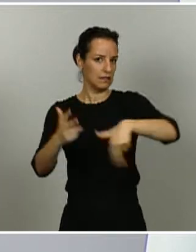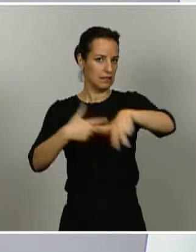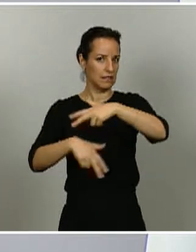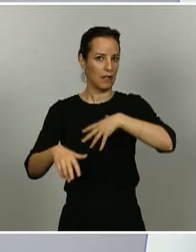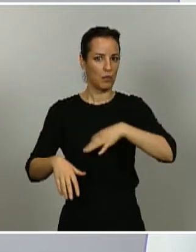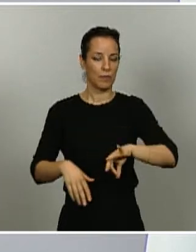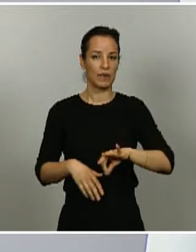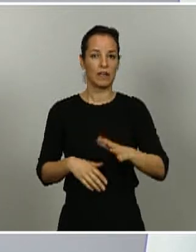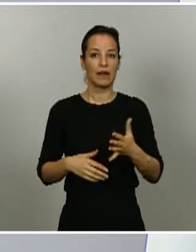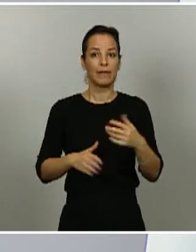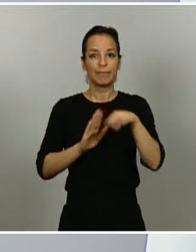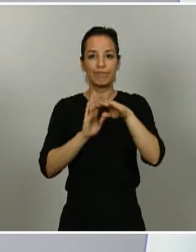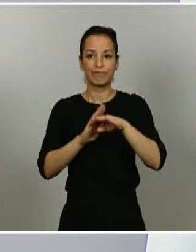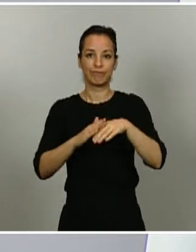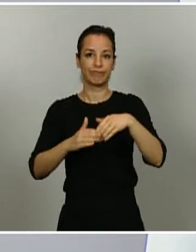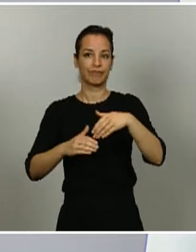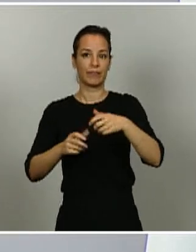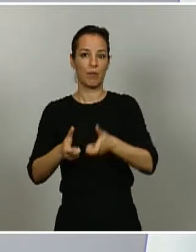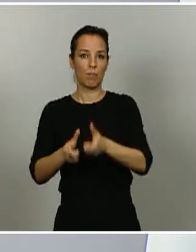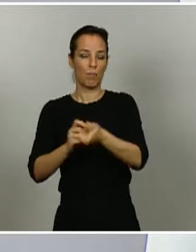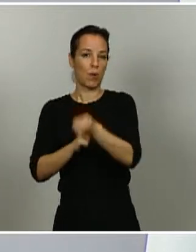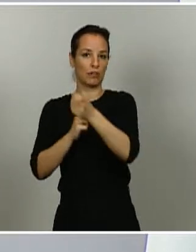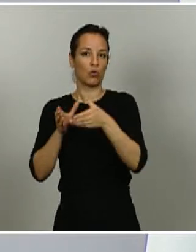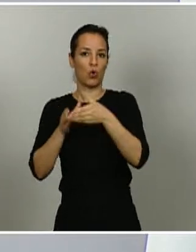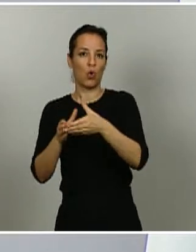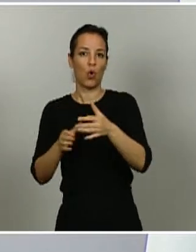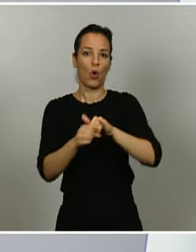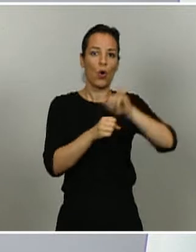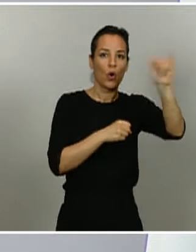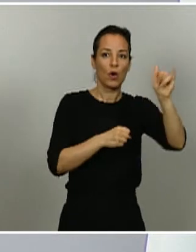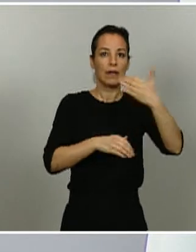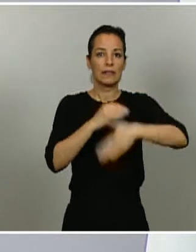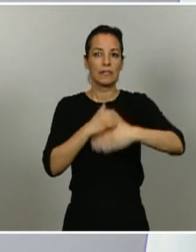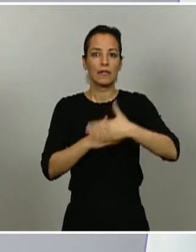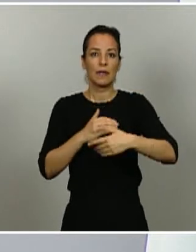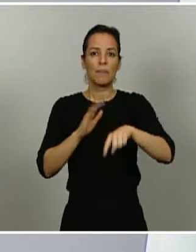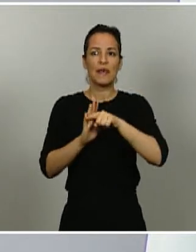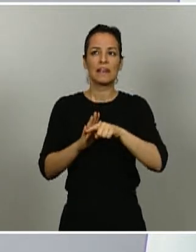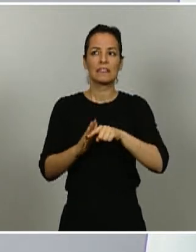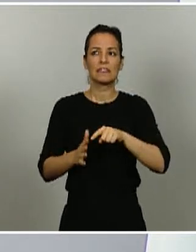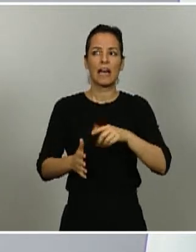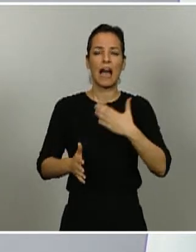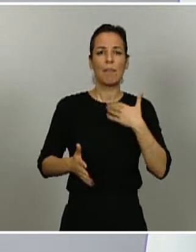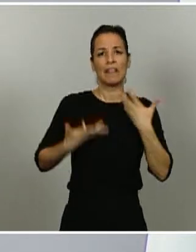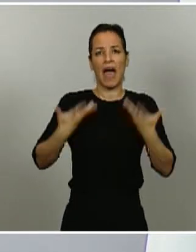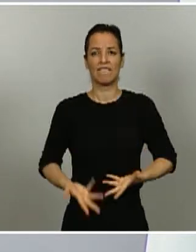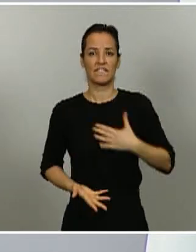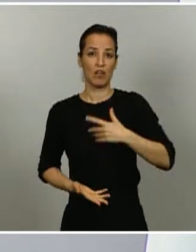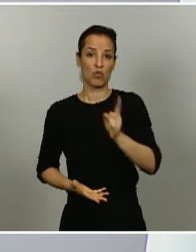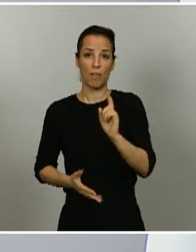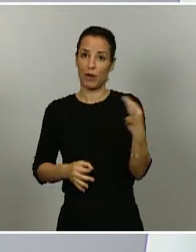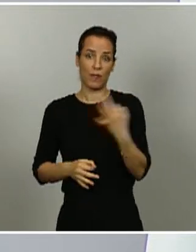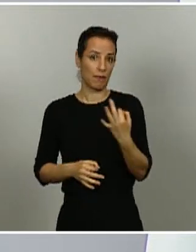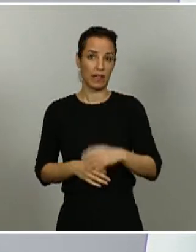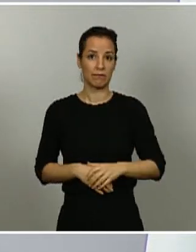dos medidas que evidentemente no es grato tomar pero que hay que tomar. Así lo entendieron los expertos que nos aconsejan y así obramos en